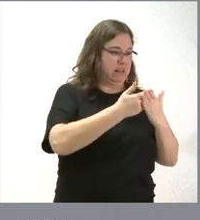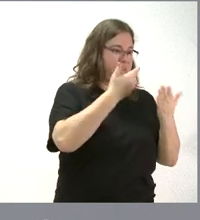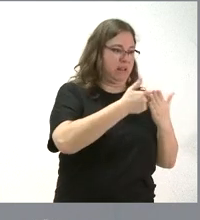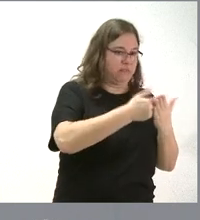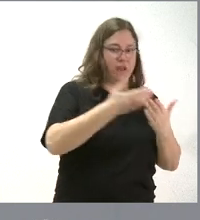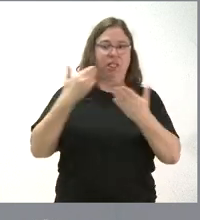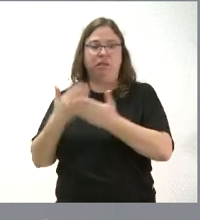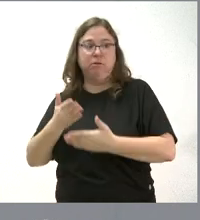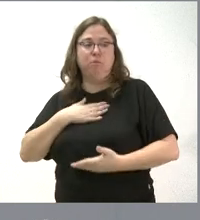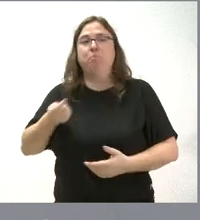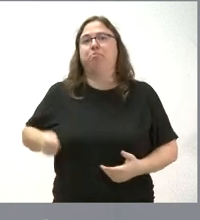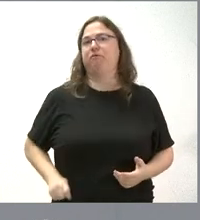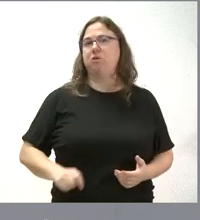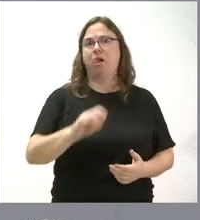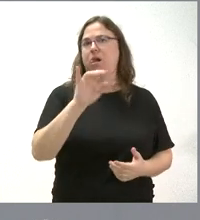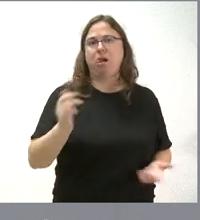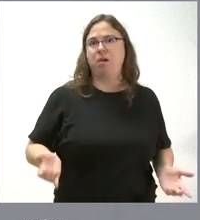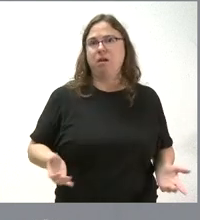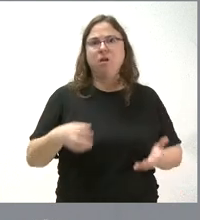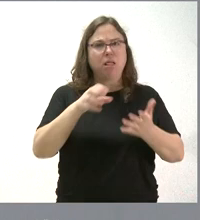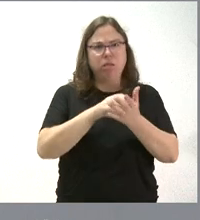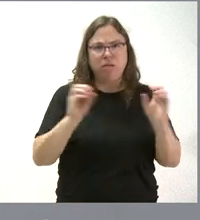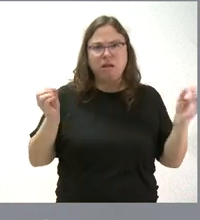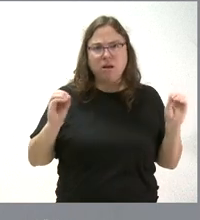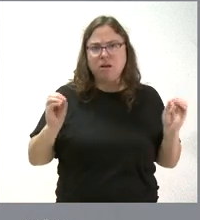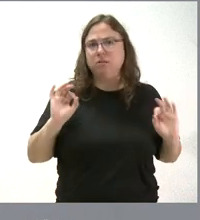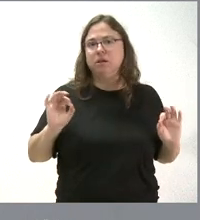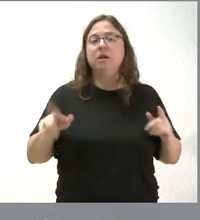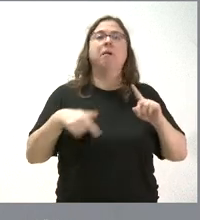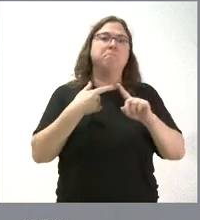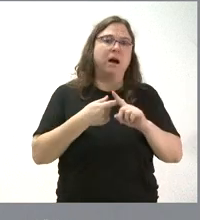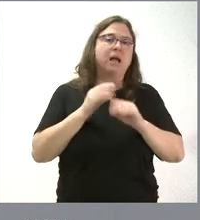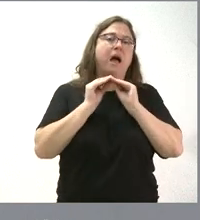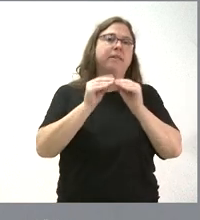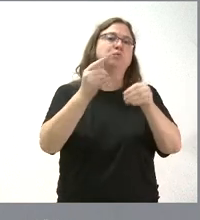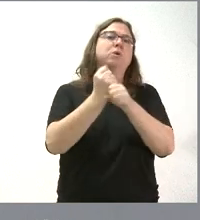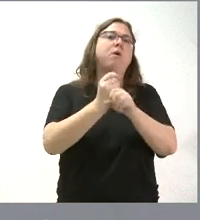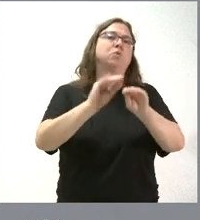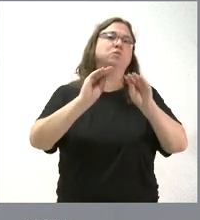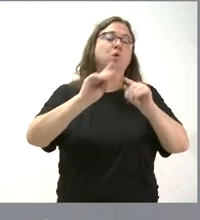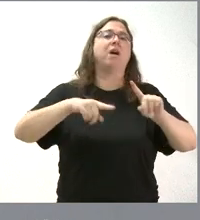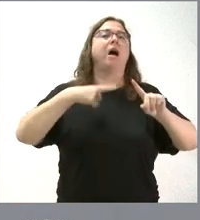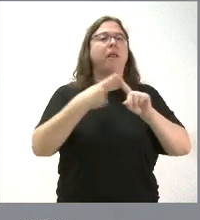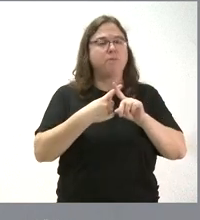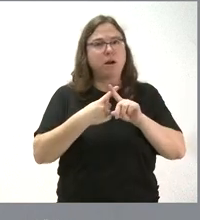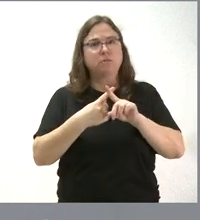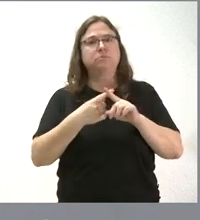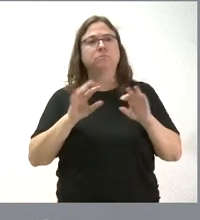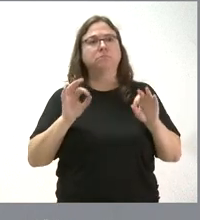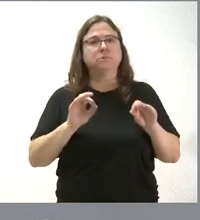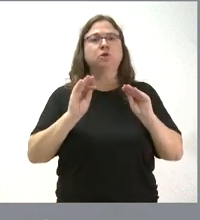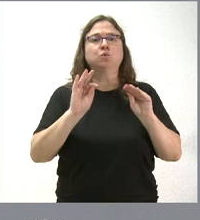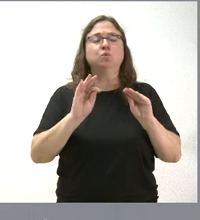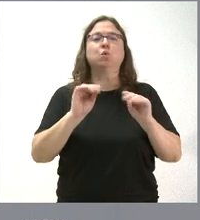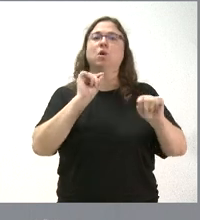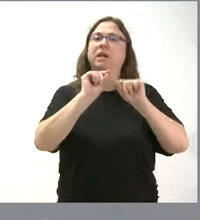de vista de su capacidad profesional y, por tanto, no hay que dudar de la misma y, además, está ejerciendo la labor que le corresponde y, además, está sujeto no solamente